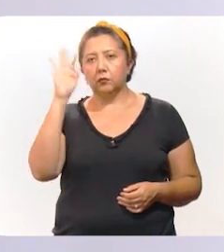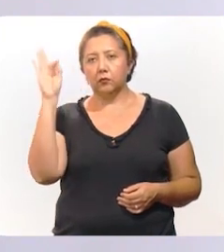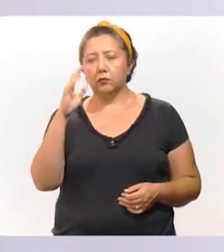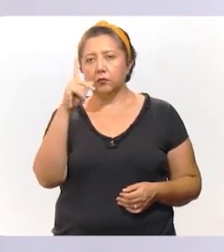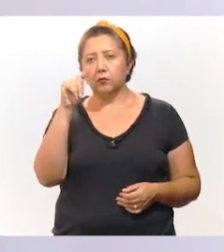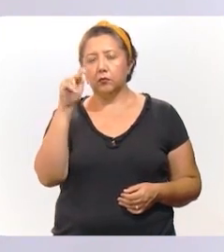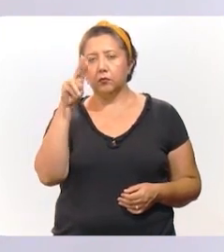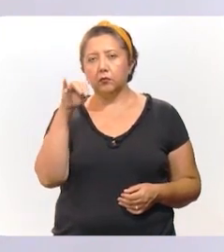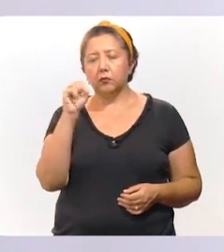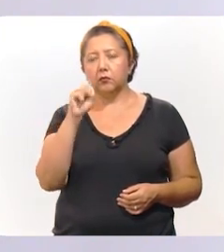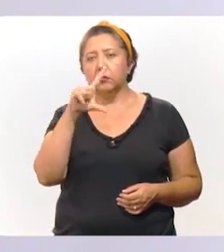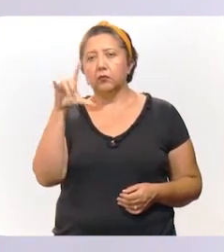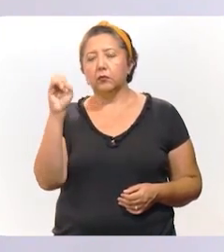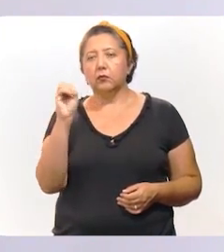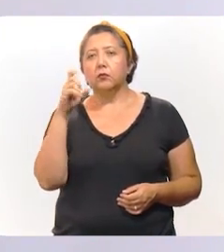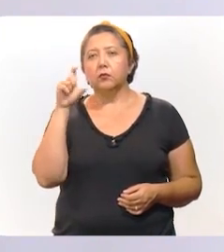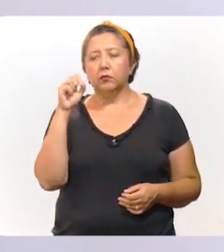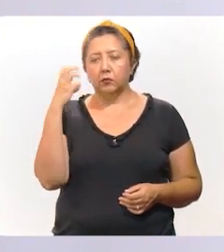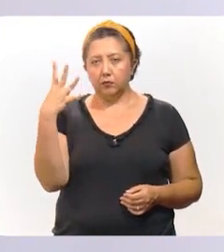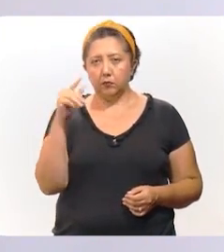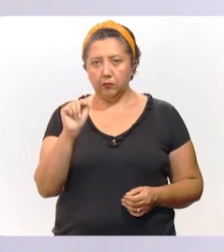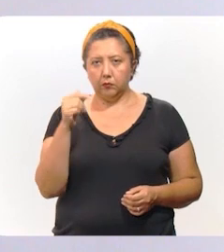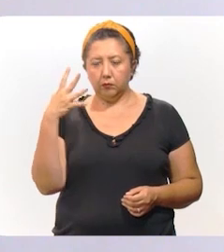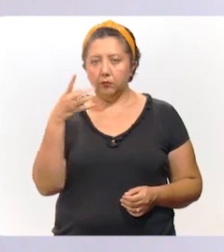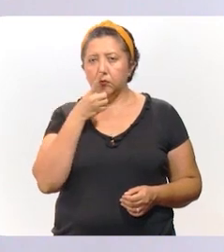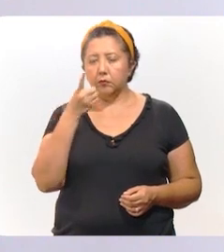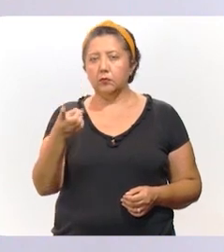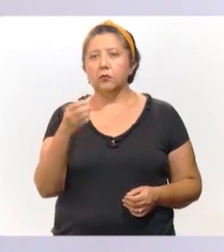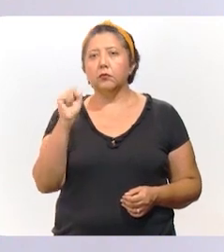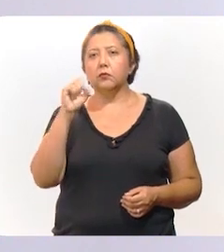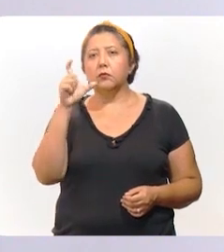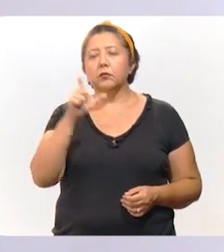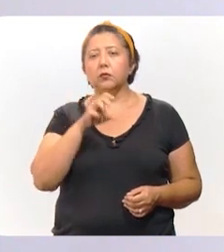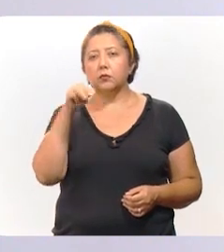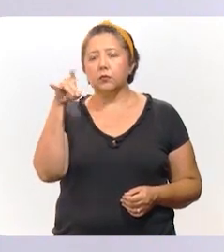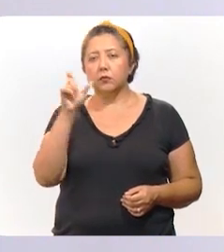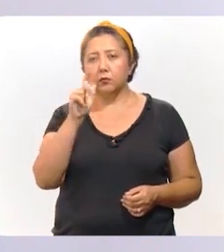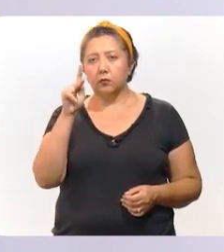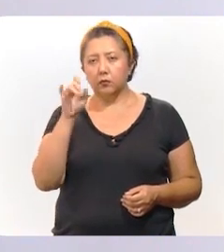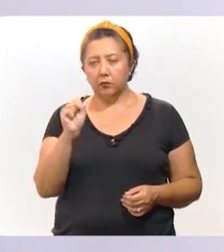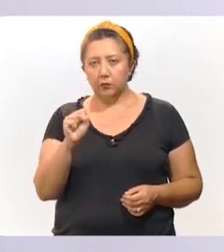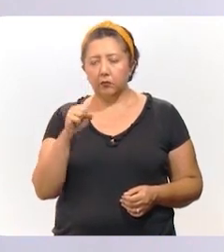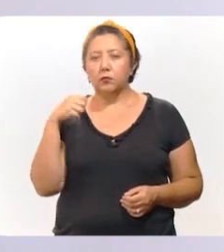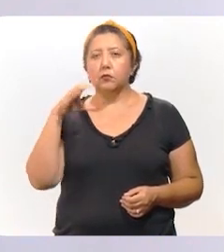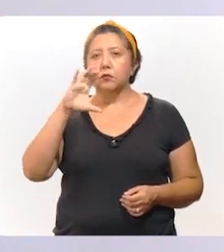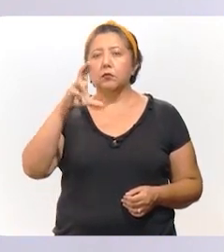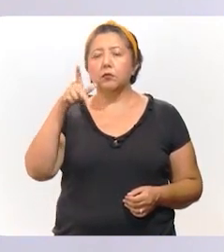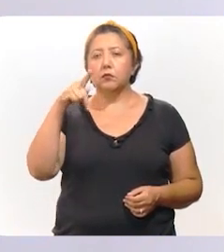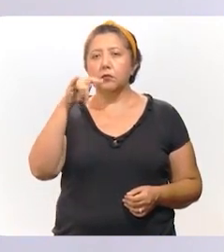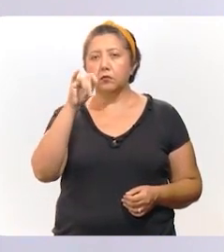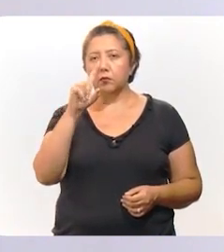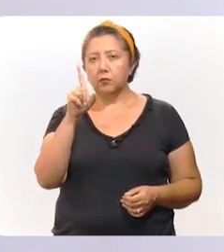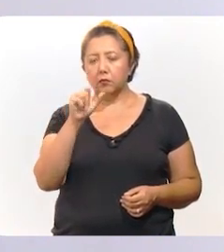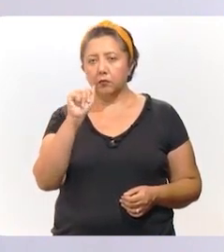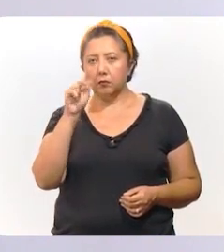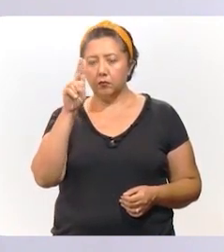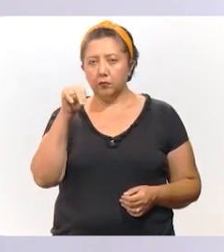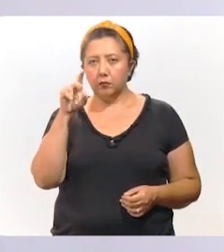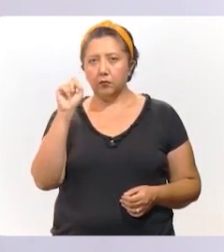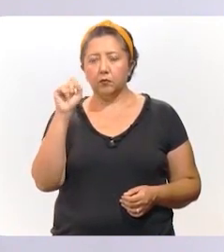Cenotillo 24.2%, Muxupip 37.2%, Chiquinzonot 25